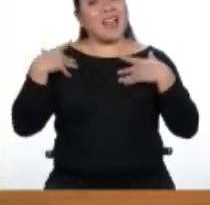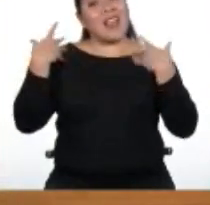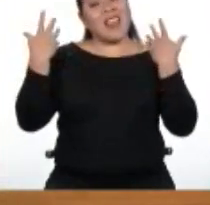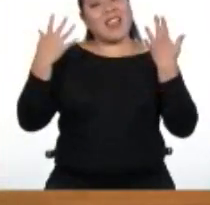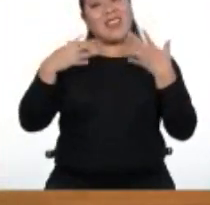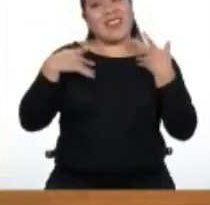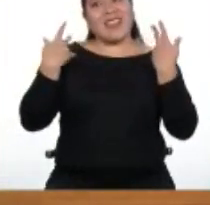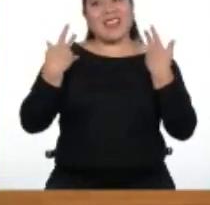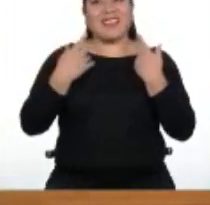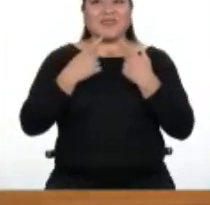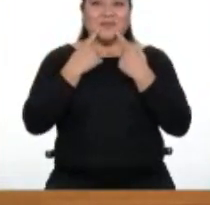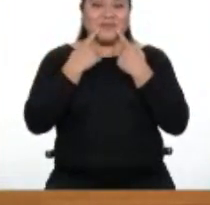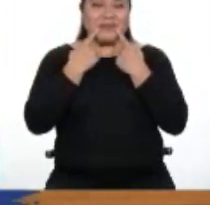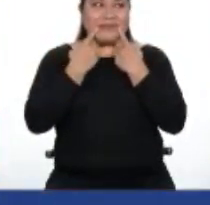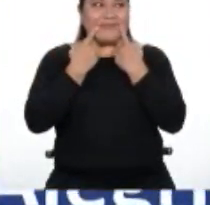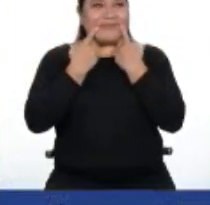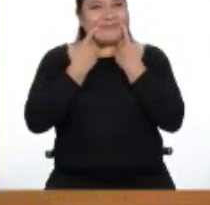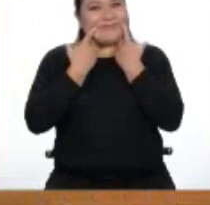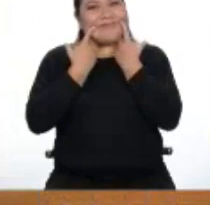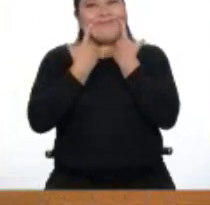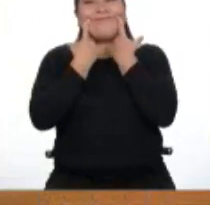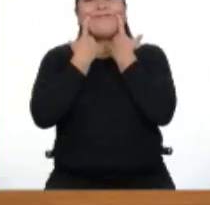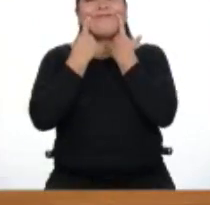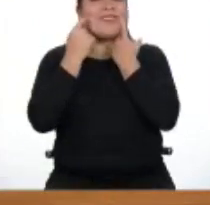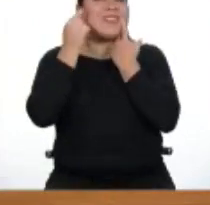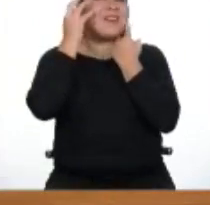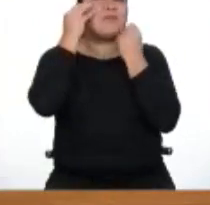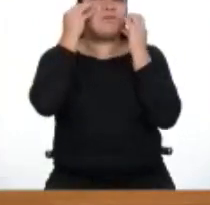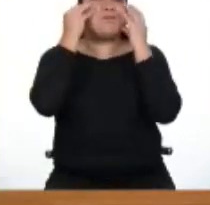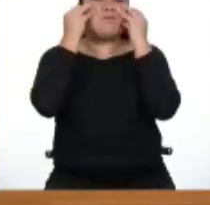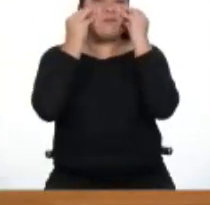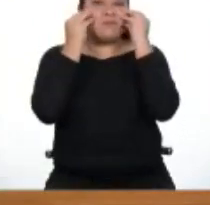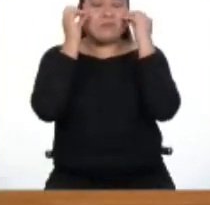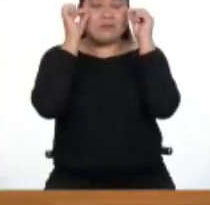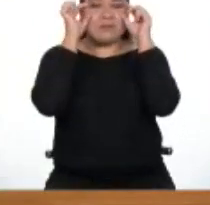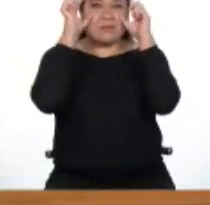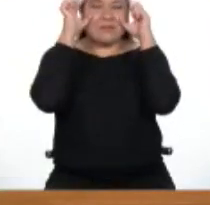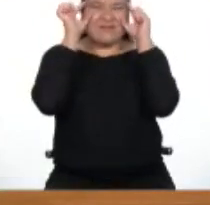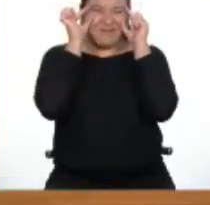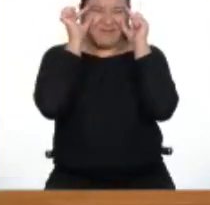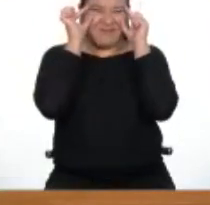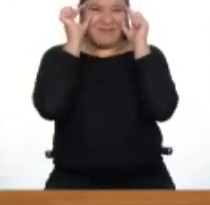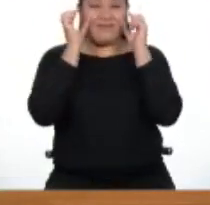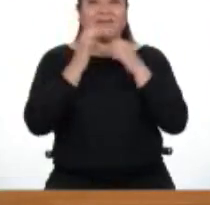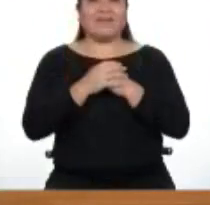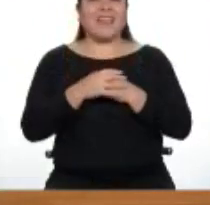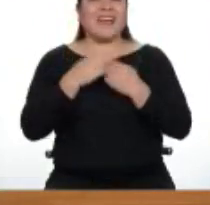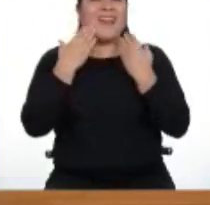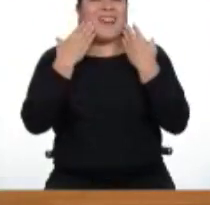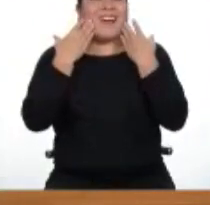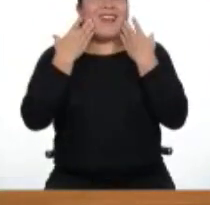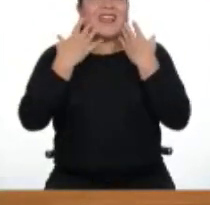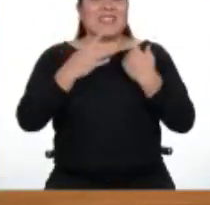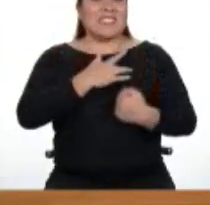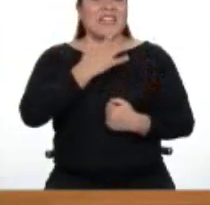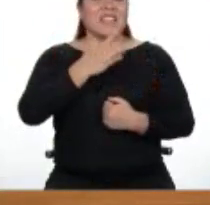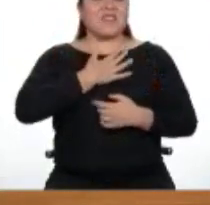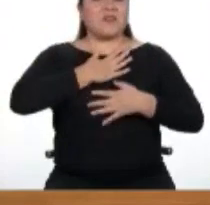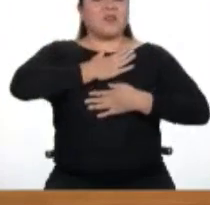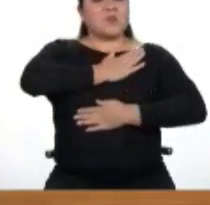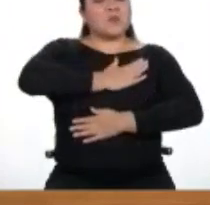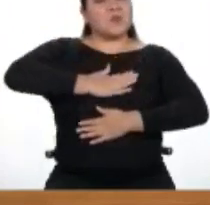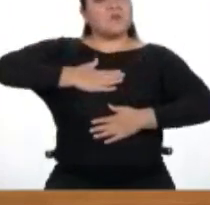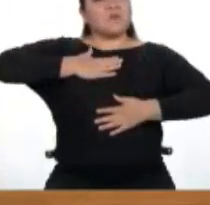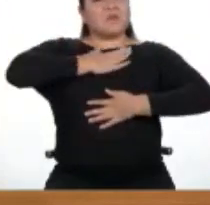se levantan las comisuras de los labios, los pómulos y párpados se contraen, aumenta el sentimiento de goce y se